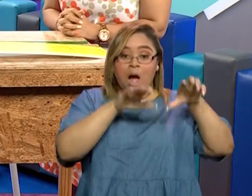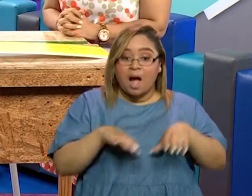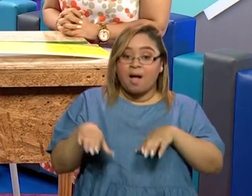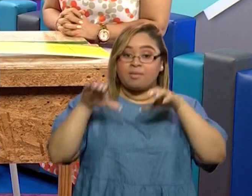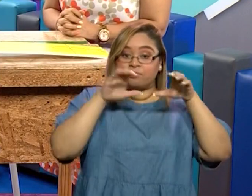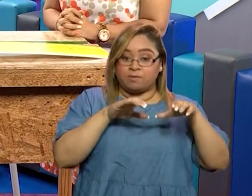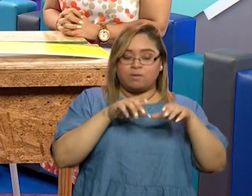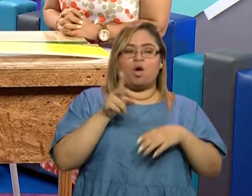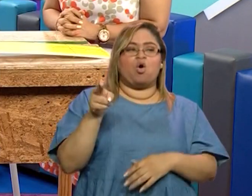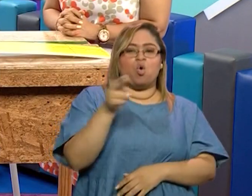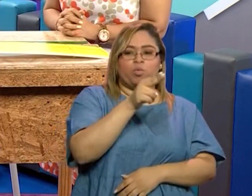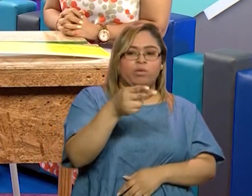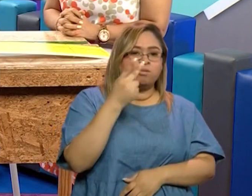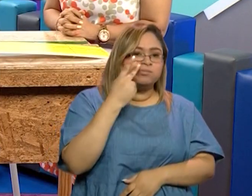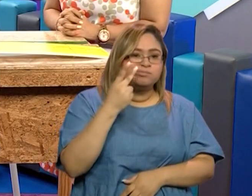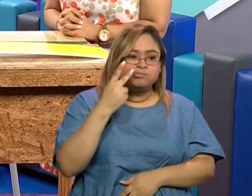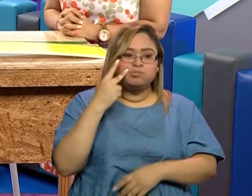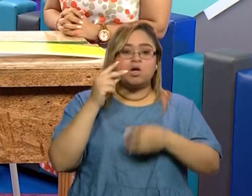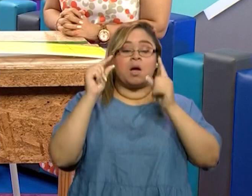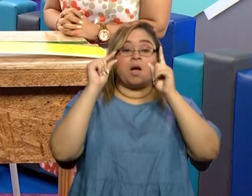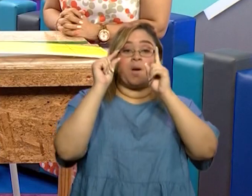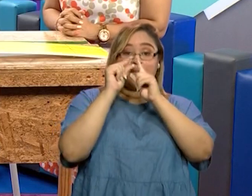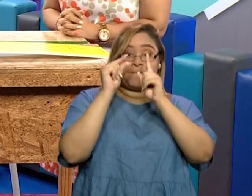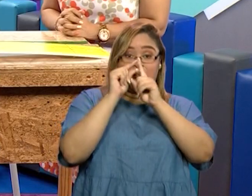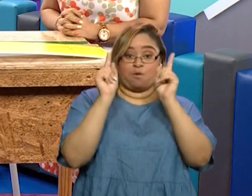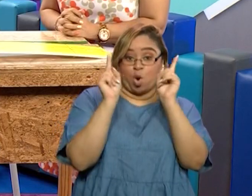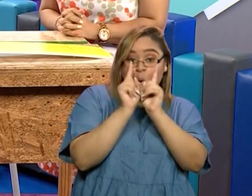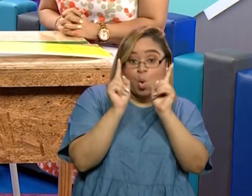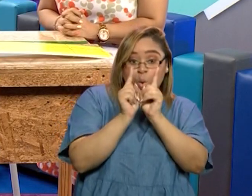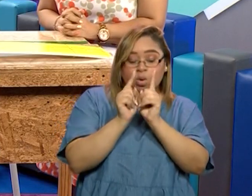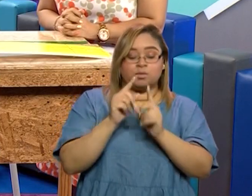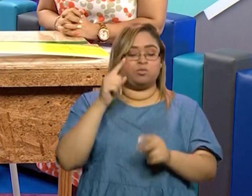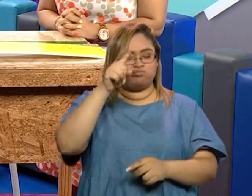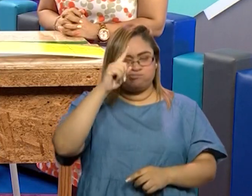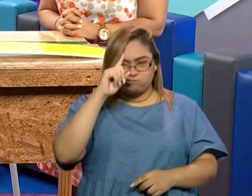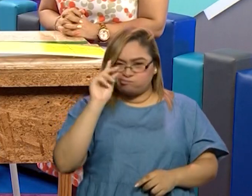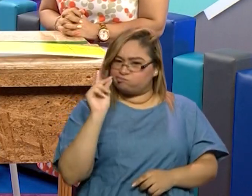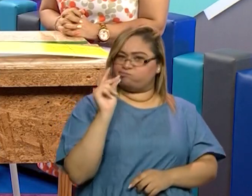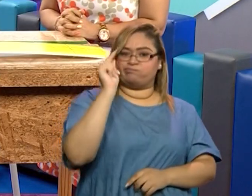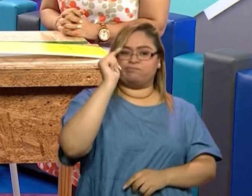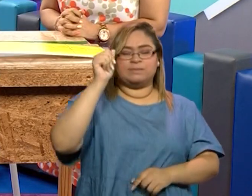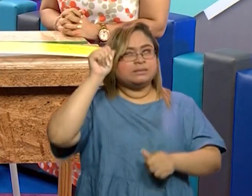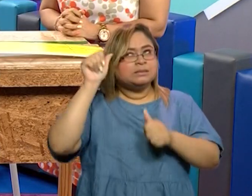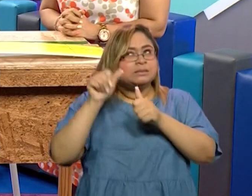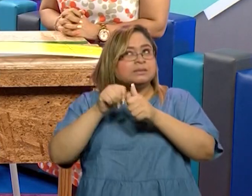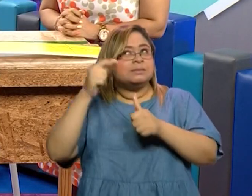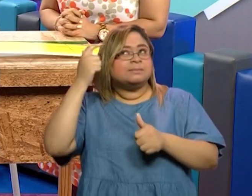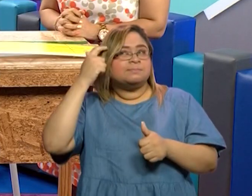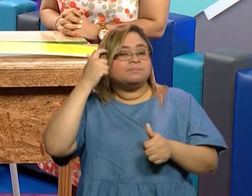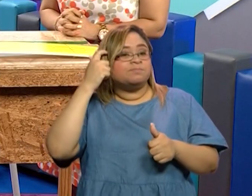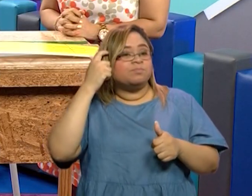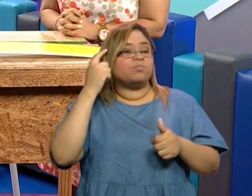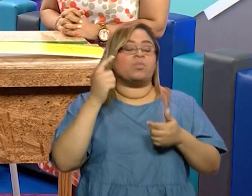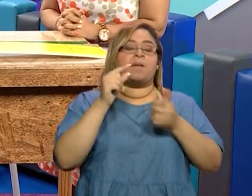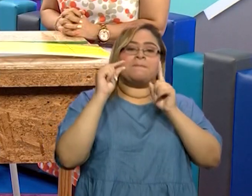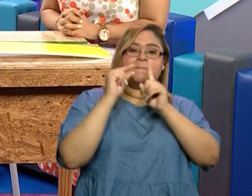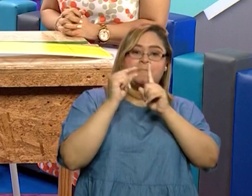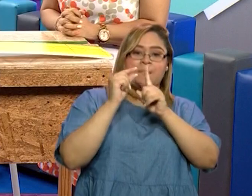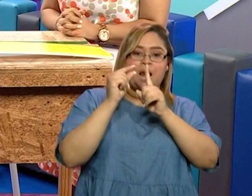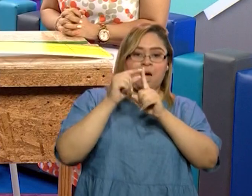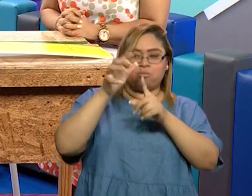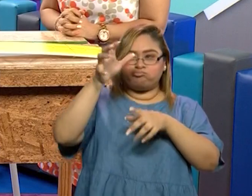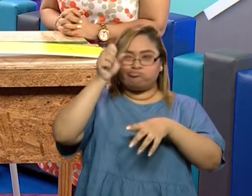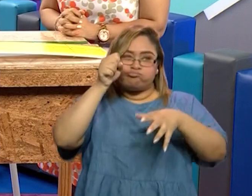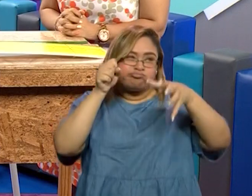encontrar estas siglas, chicos. Así que automáticamente vamos a poner nuestra memoria, a recordar y a tener internalizado ese concepto. Cuando